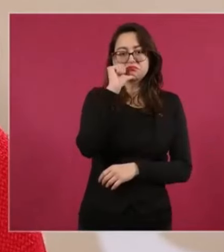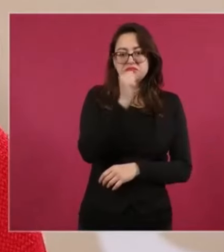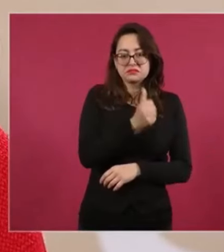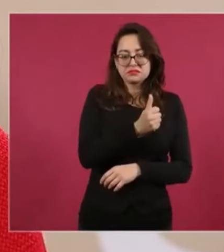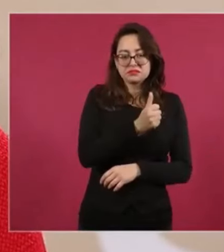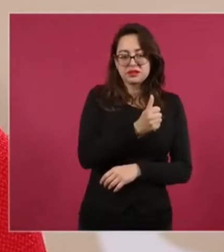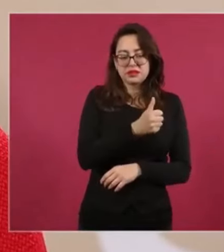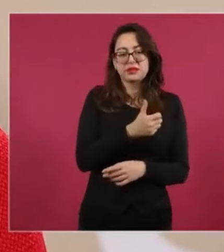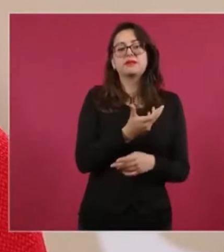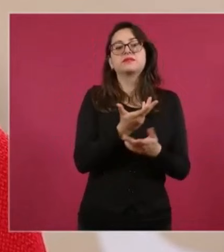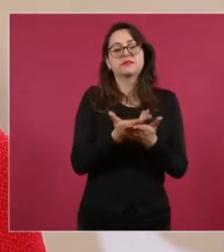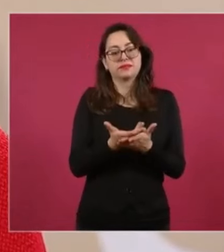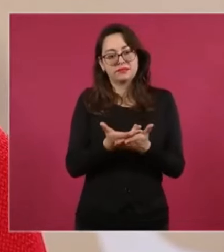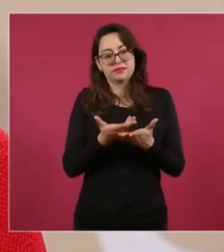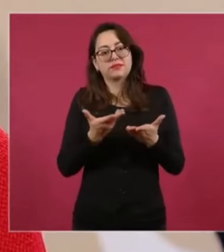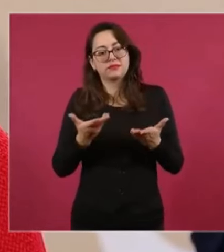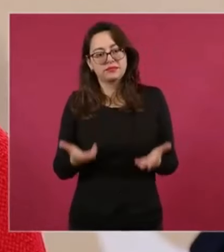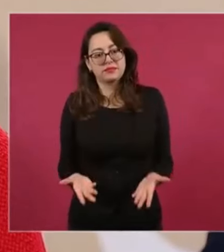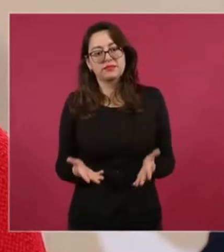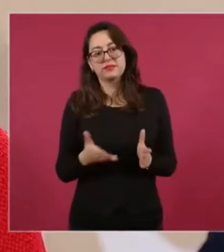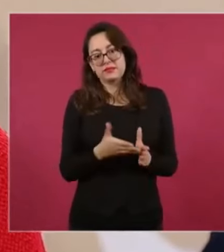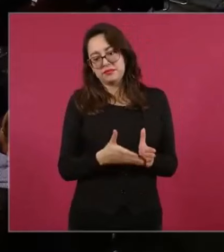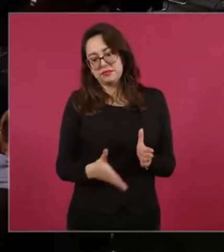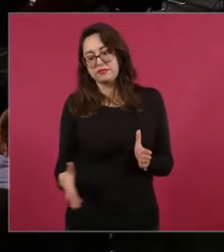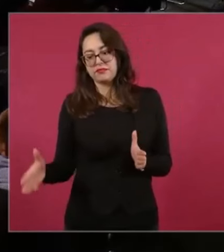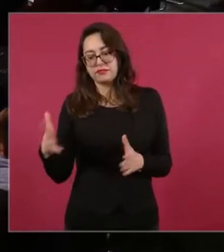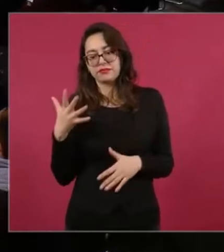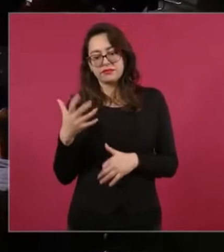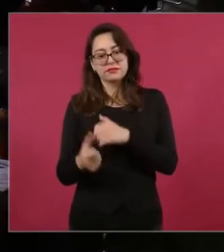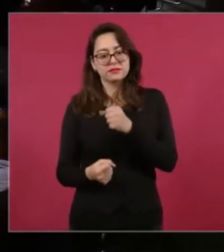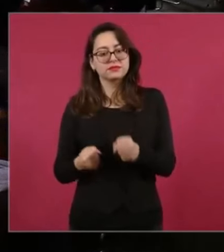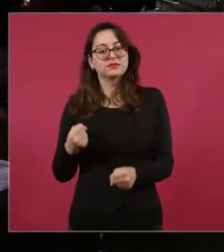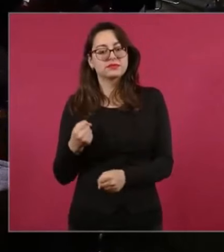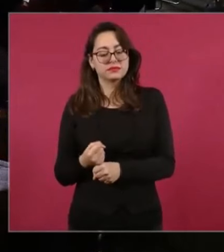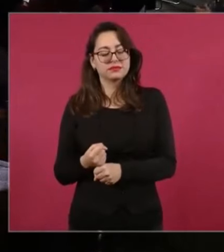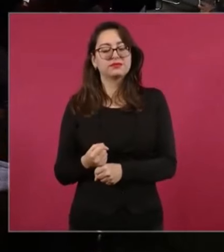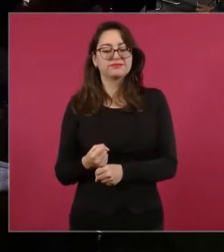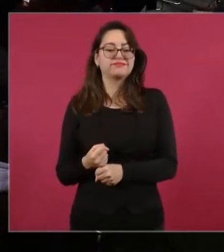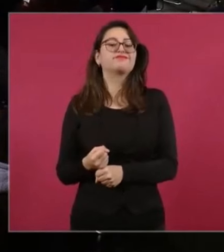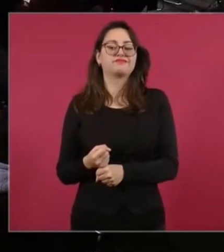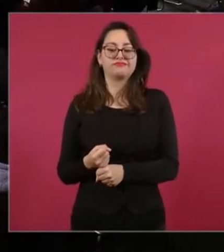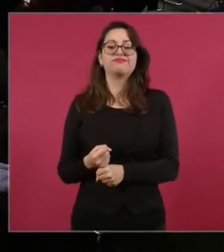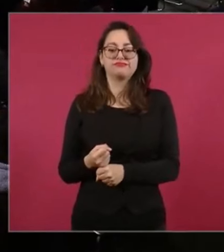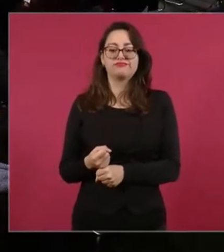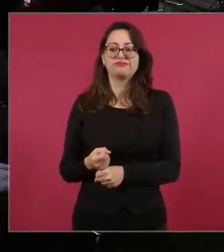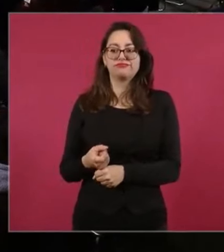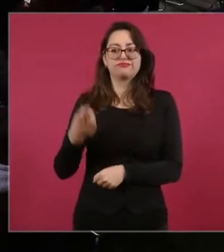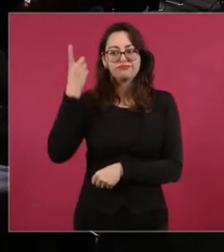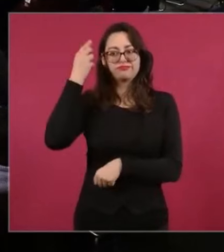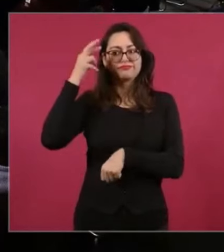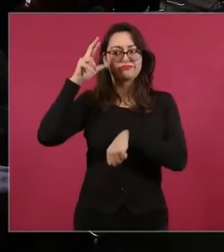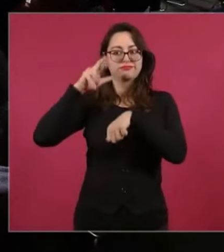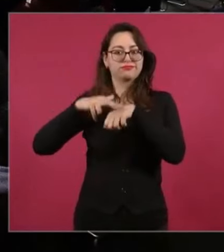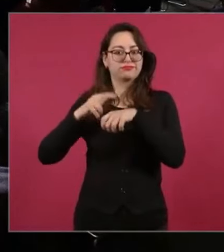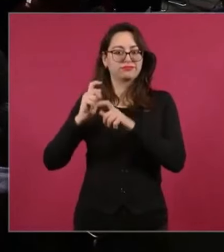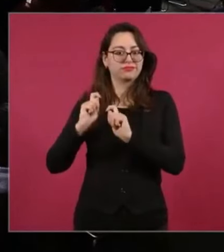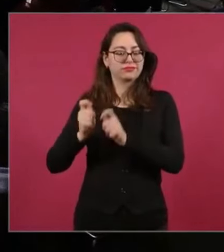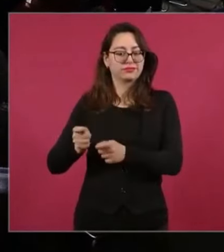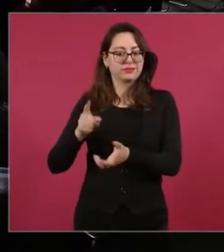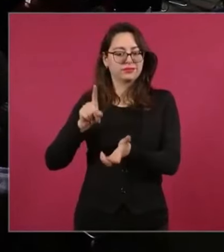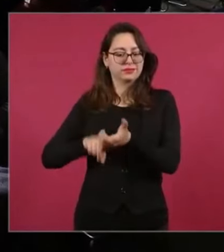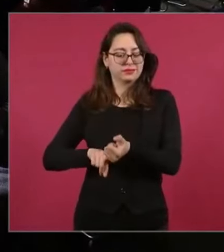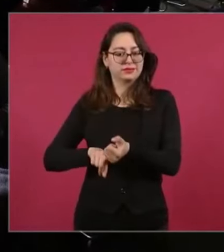Ahora, pues, se le ha dado la dirección